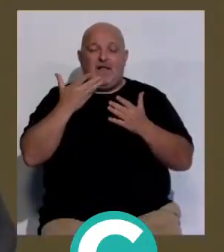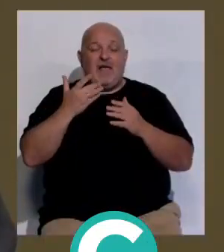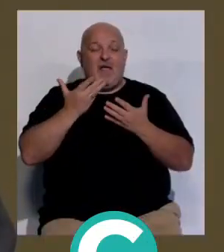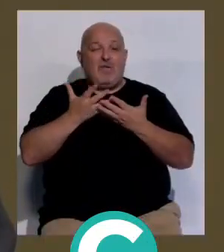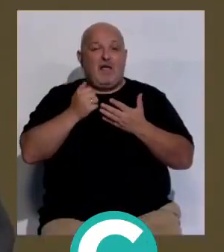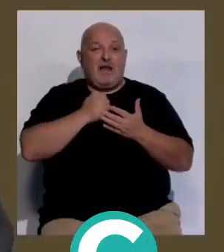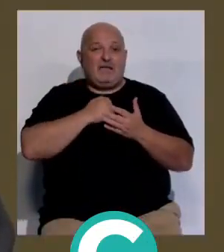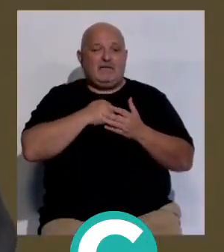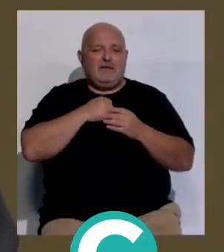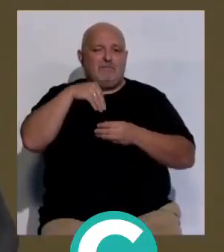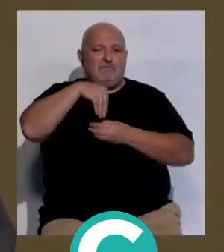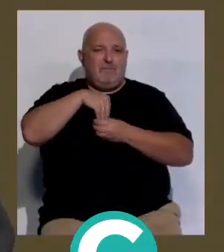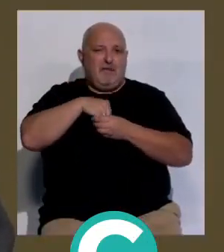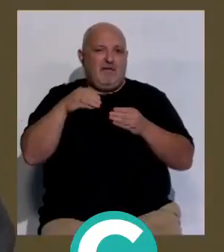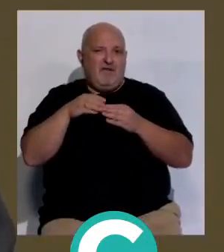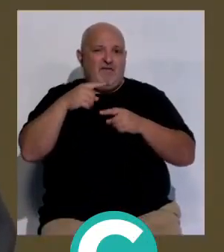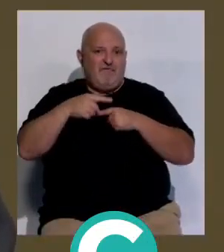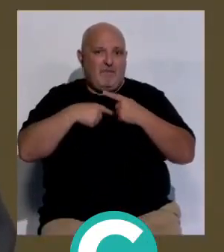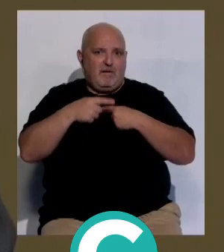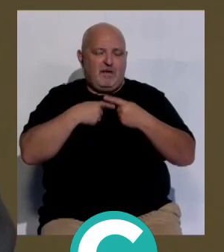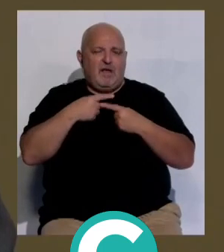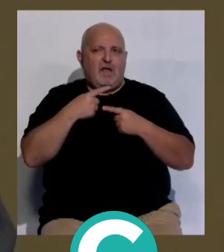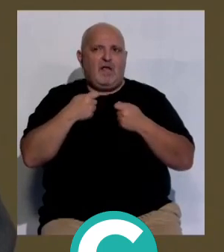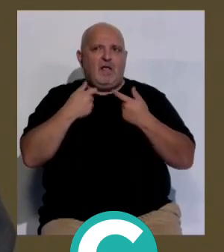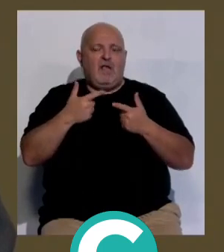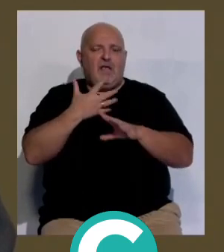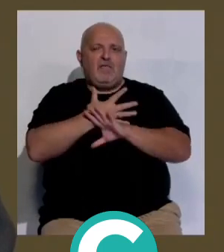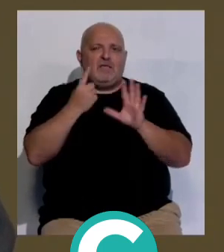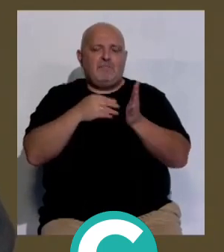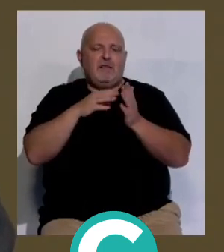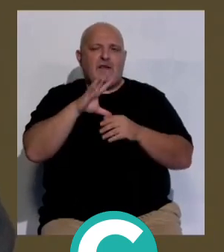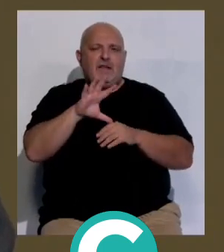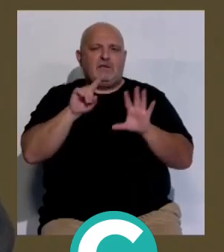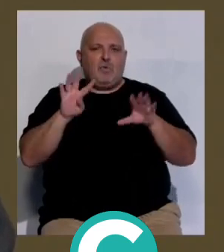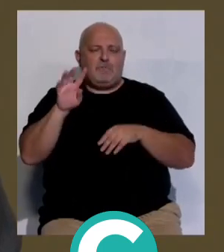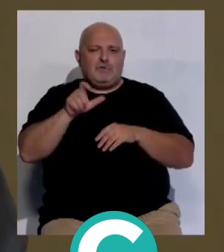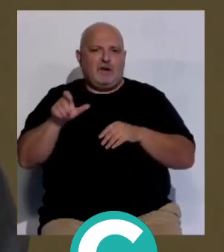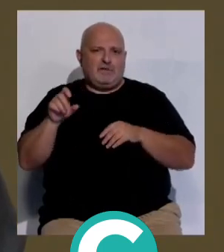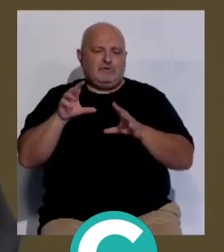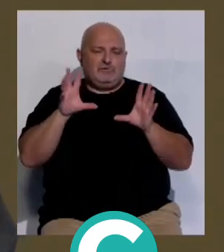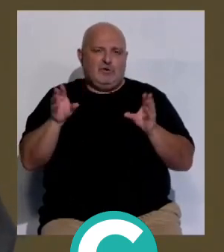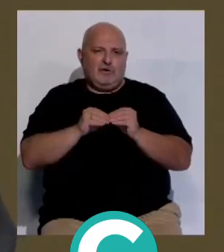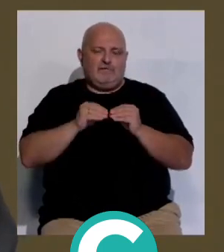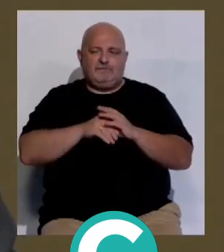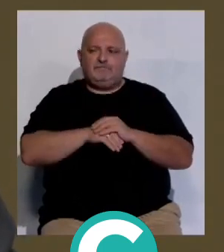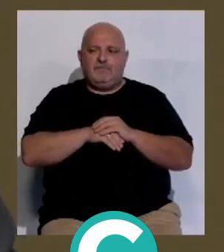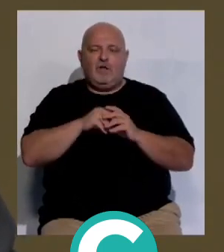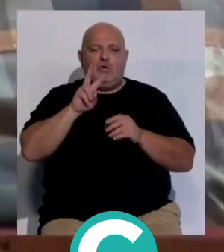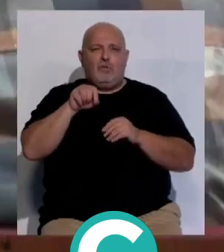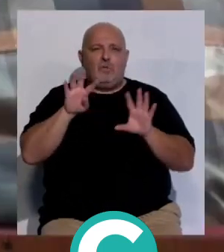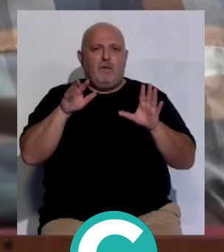Caritas teniendo en cuenta a todos los miembros de la unidad familiar ha llegado a 16.564 personas en toda la diócesis 2